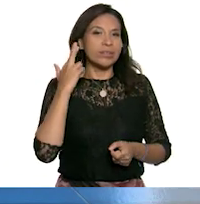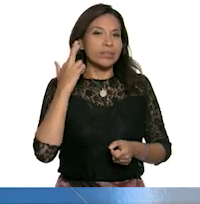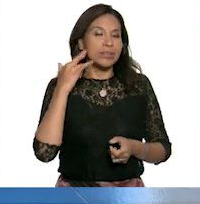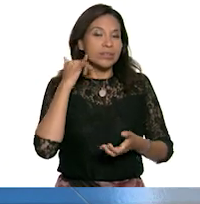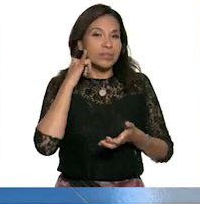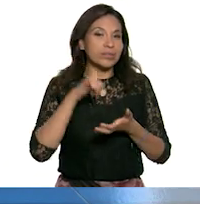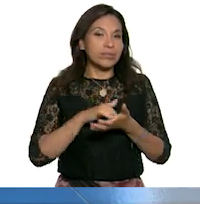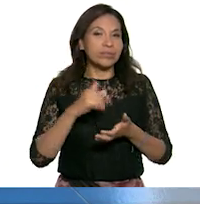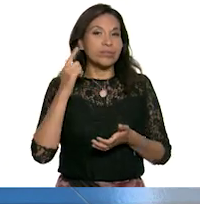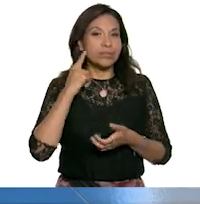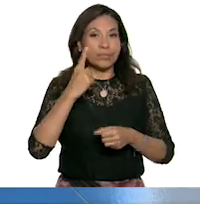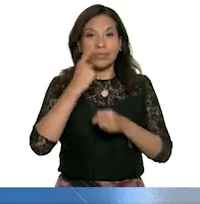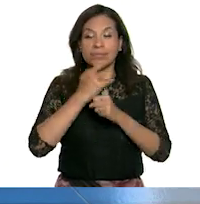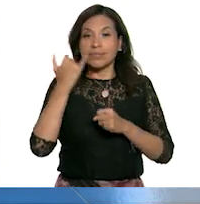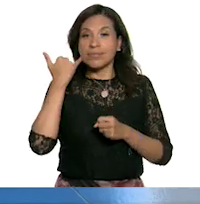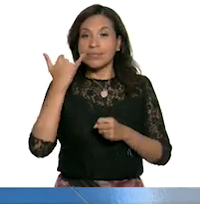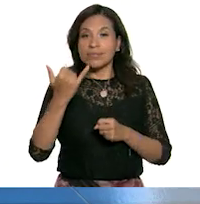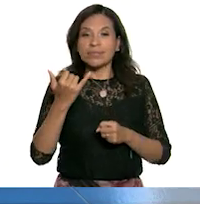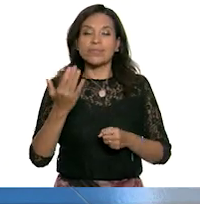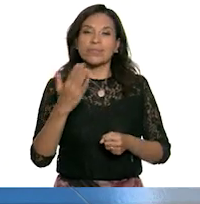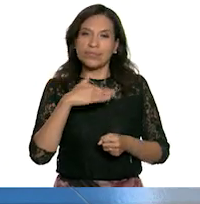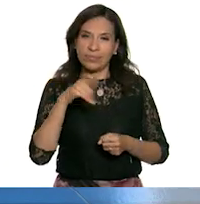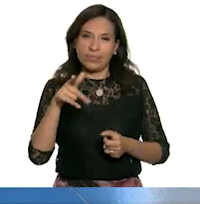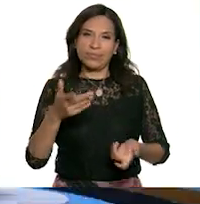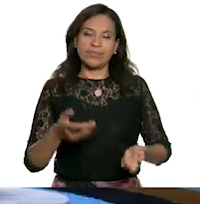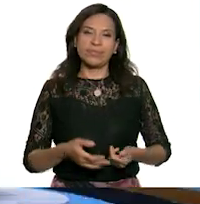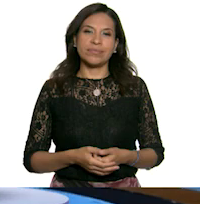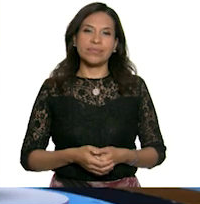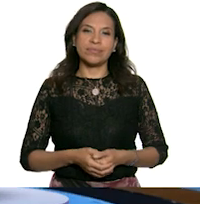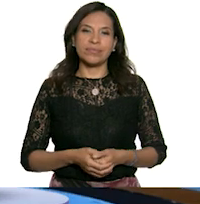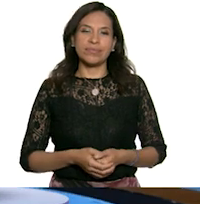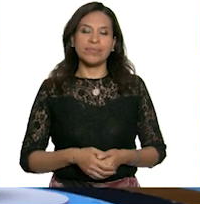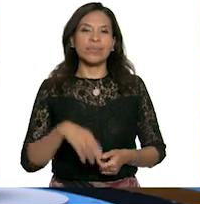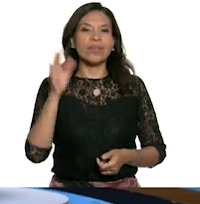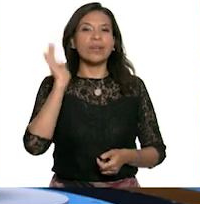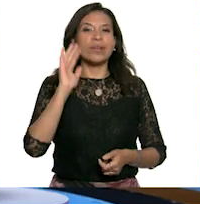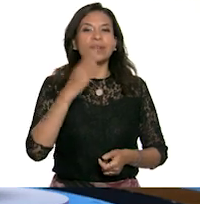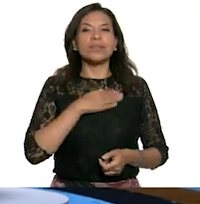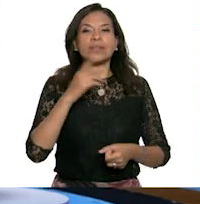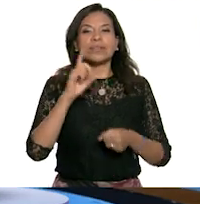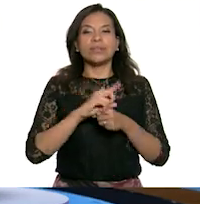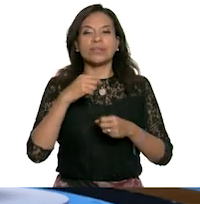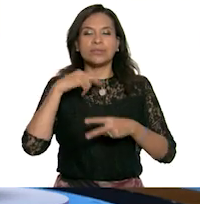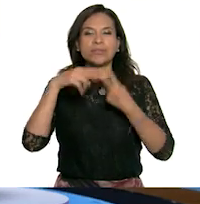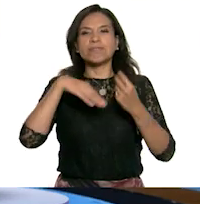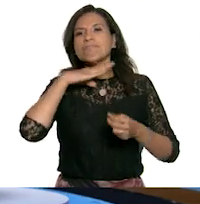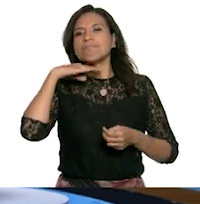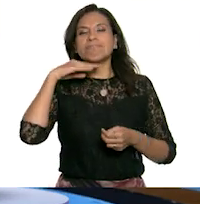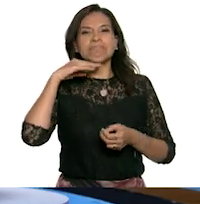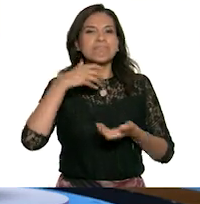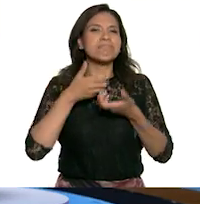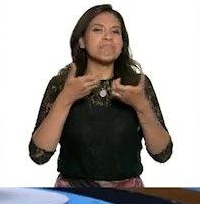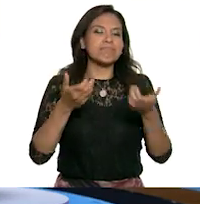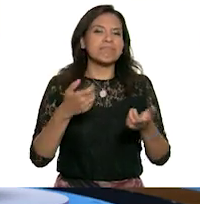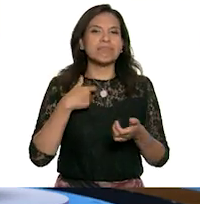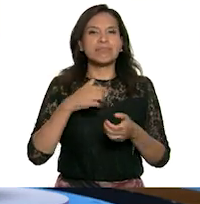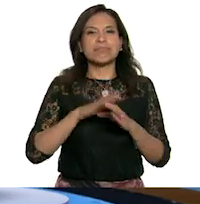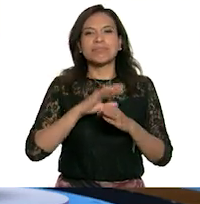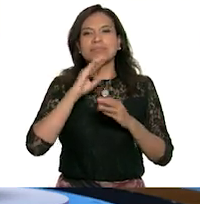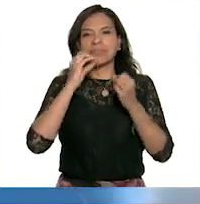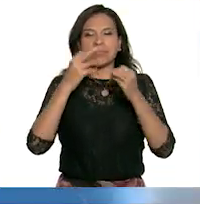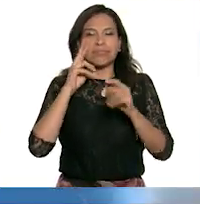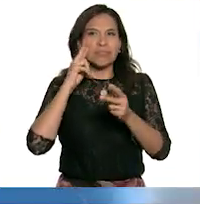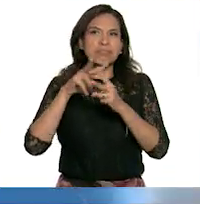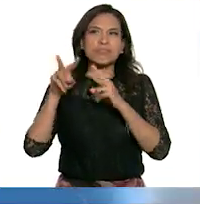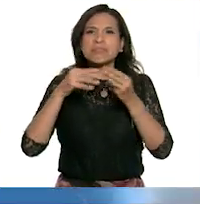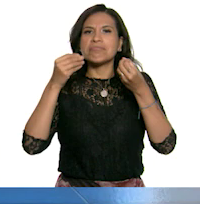¡Ay! Es nuestra primera llamada. ¡Adelante, producción! Un día iba muy distraída en la calle y perdí a mi mamá